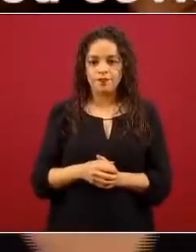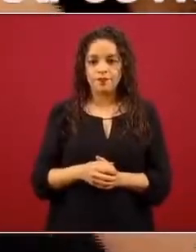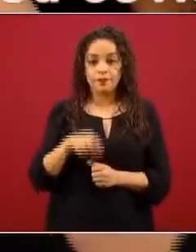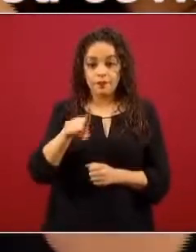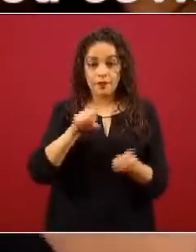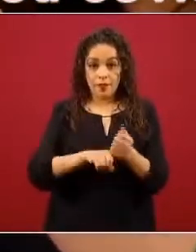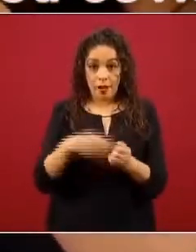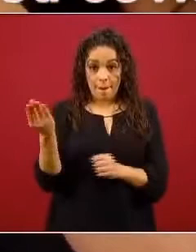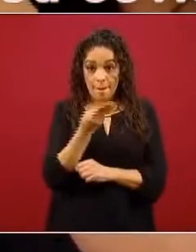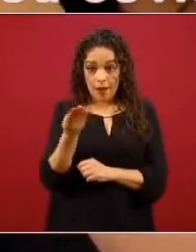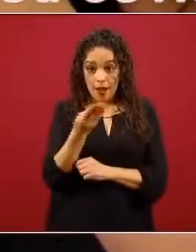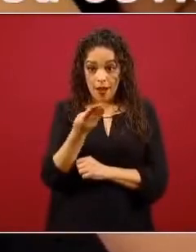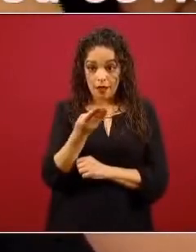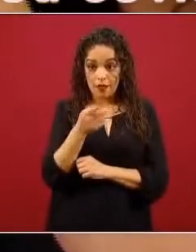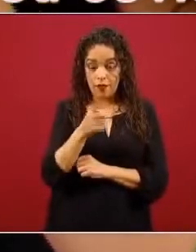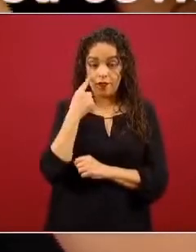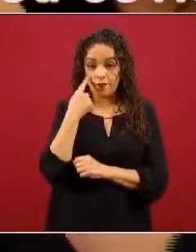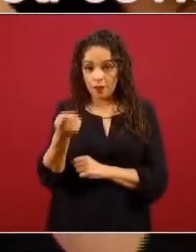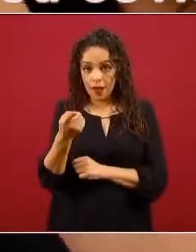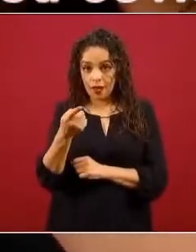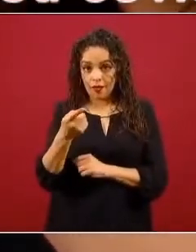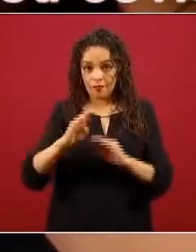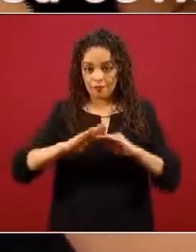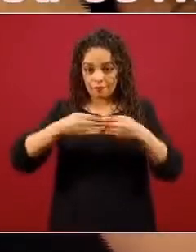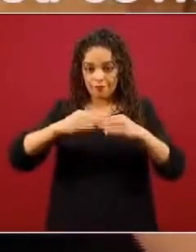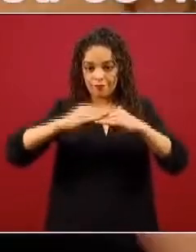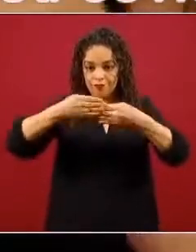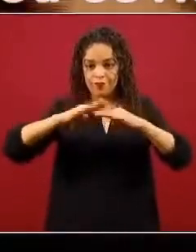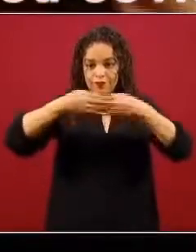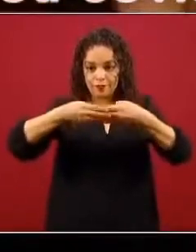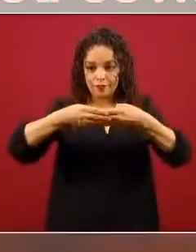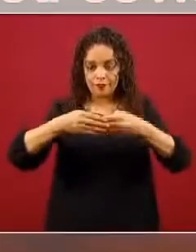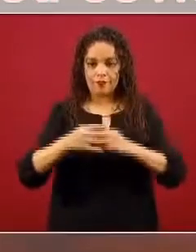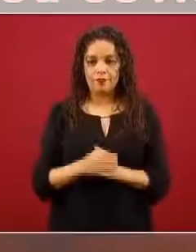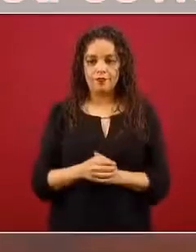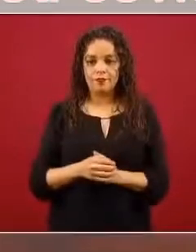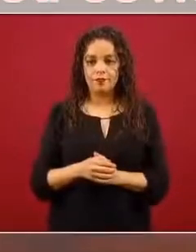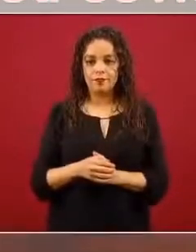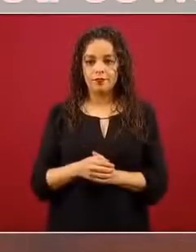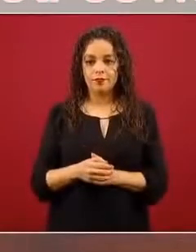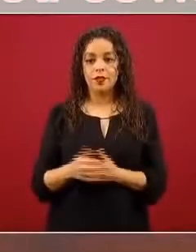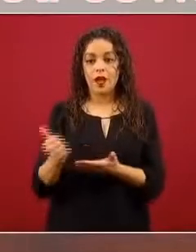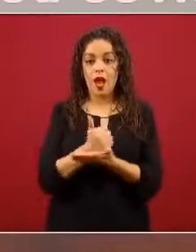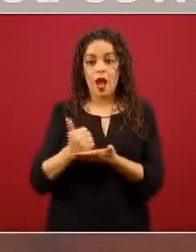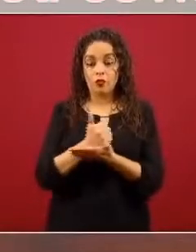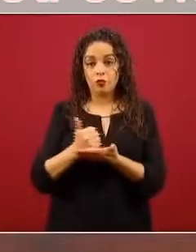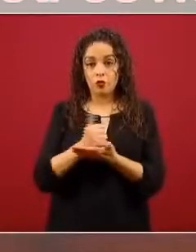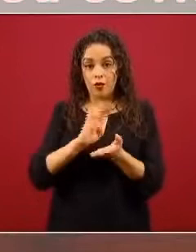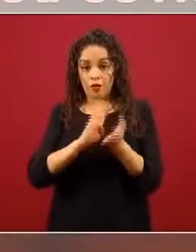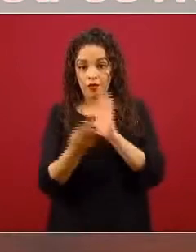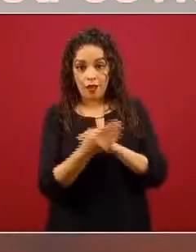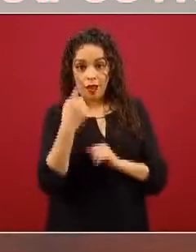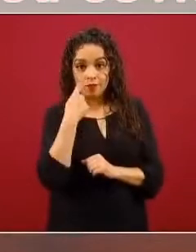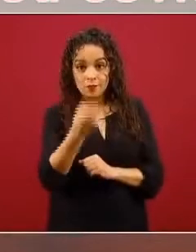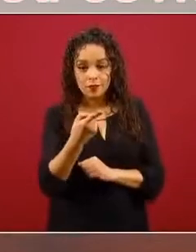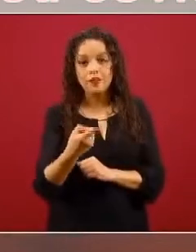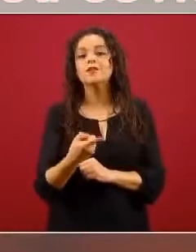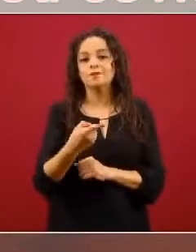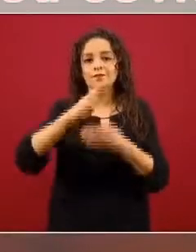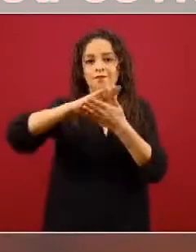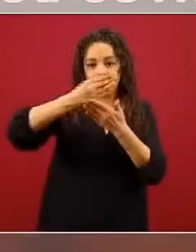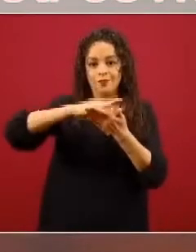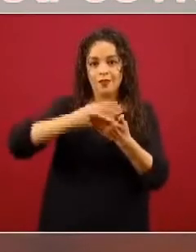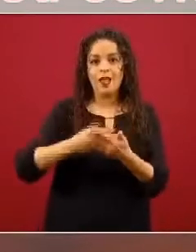blanca tiene esta parte hacia arriba. Viene la parte azul y la tiene de este lado. ¿De acuerdo?